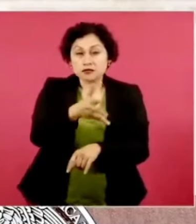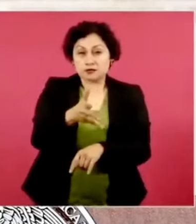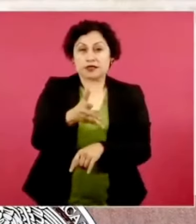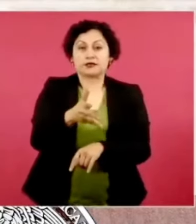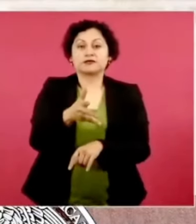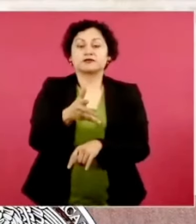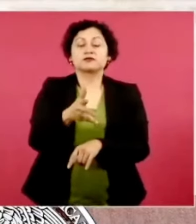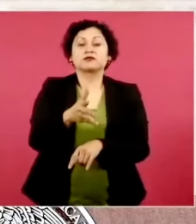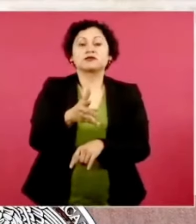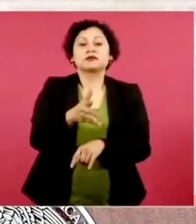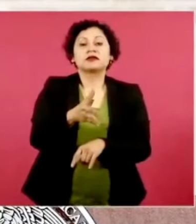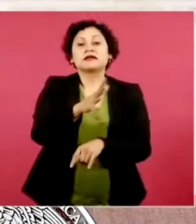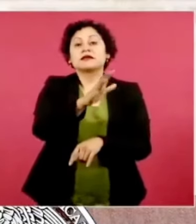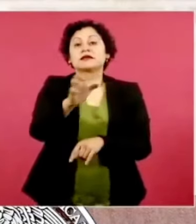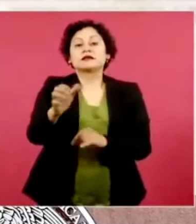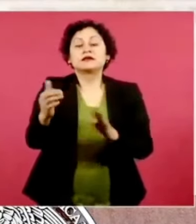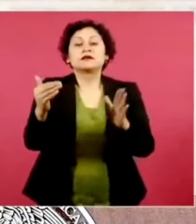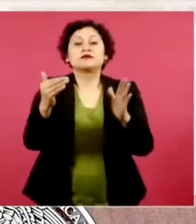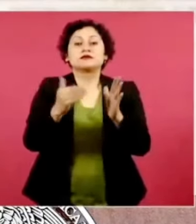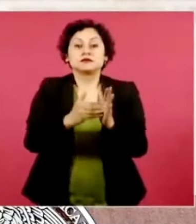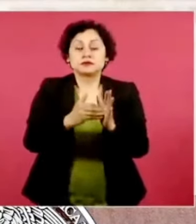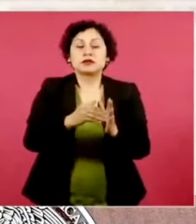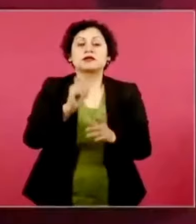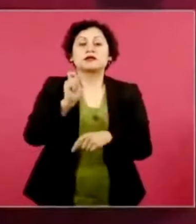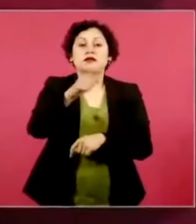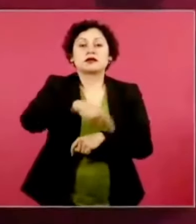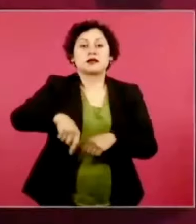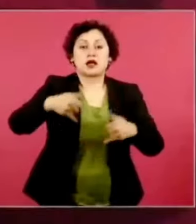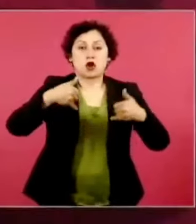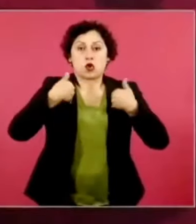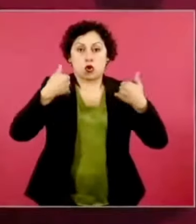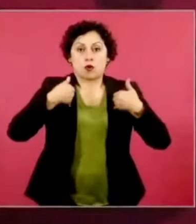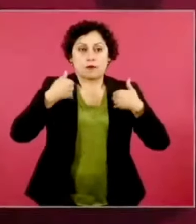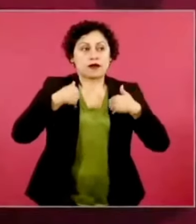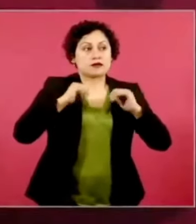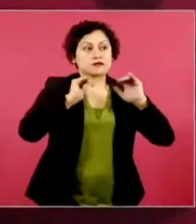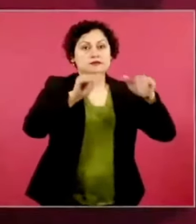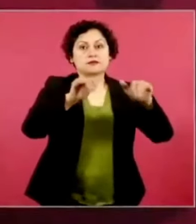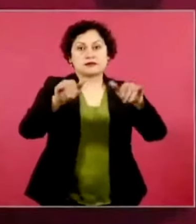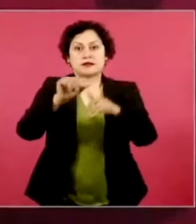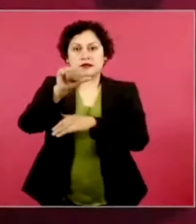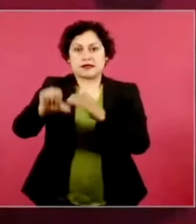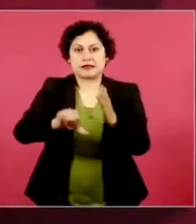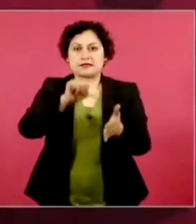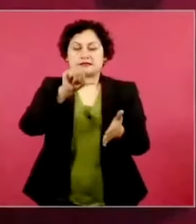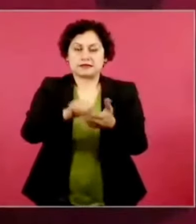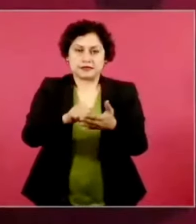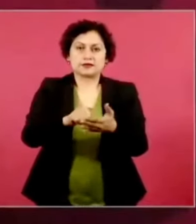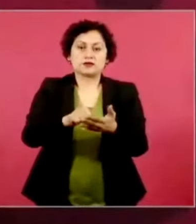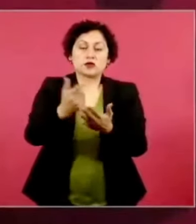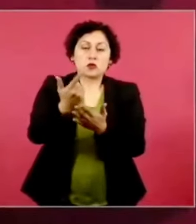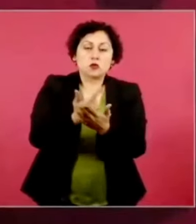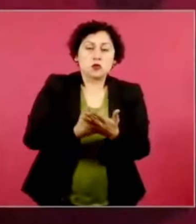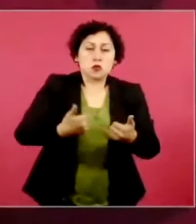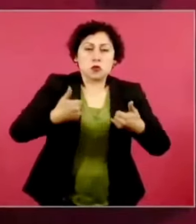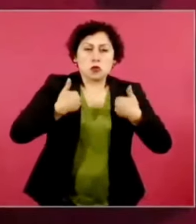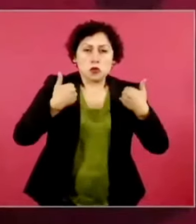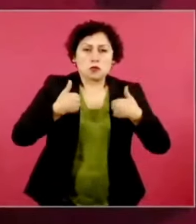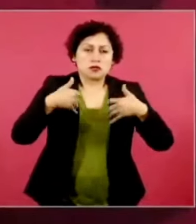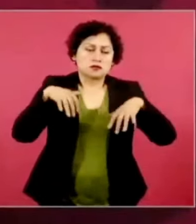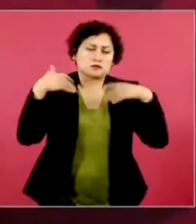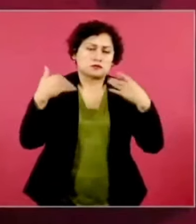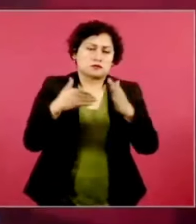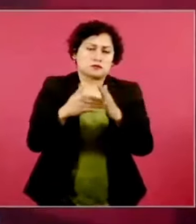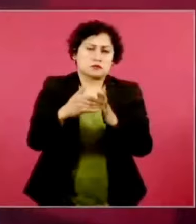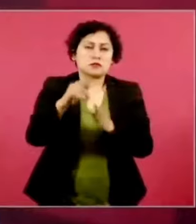centros de trabajo en donde los jóvenes se han capacitado. Los cerca de tres millones de jóvenes que a la fecha han sido beneficiados por el